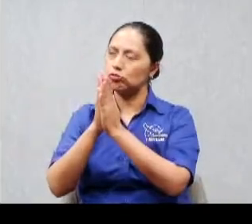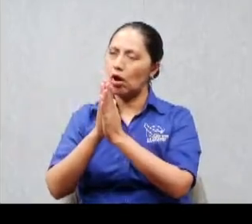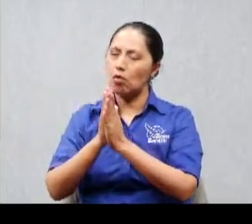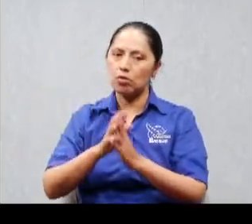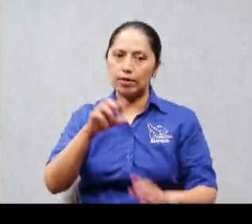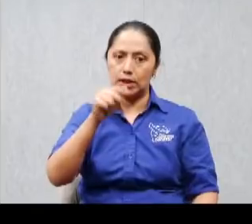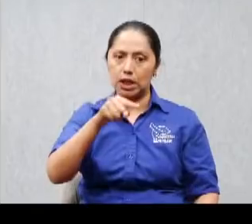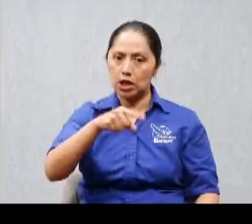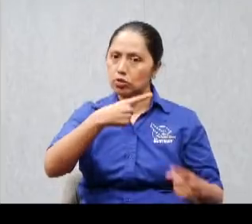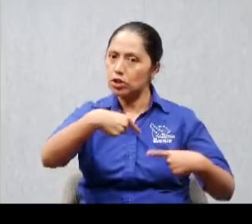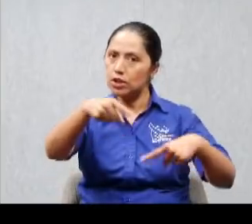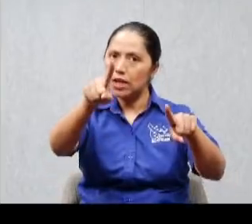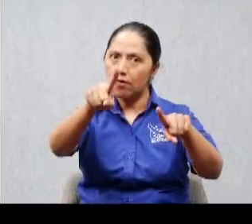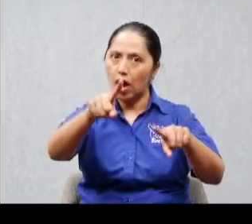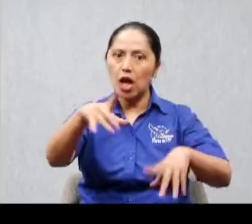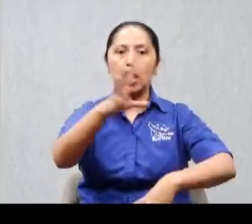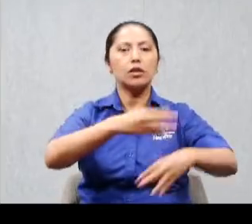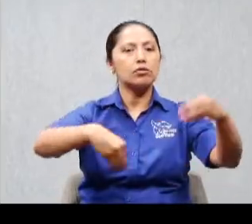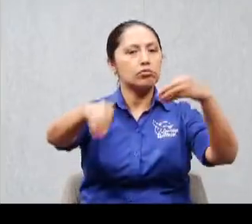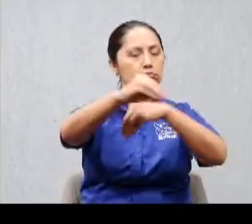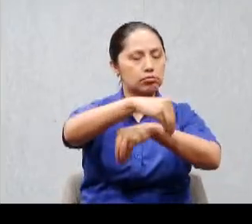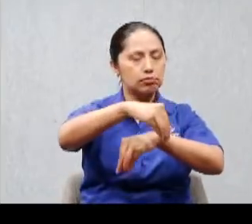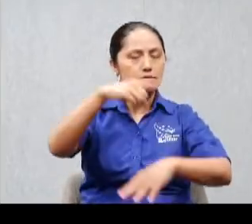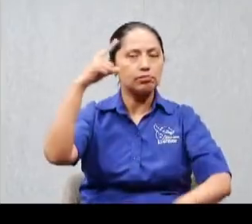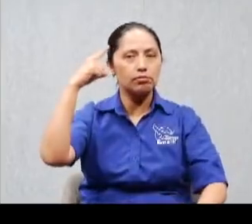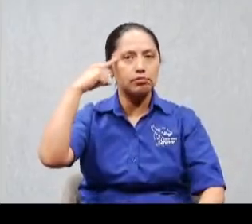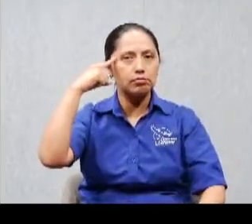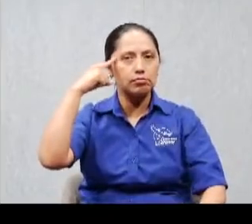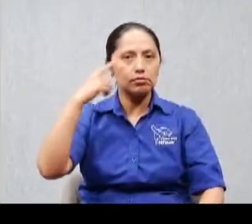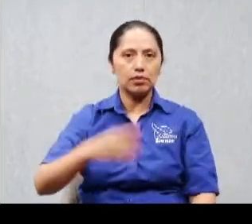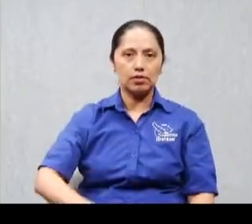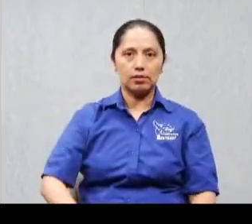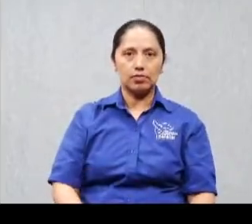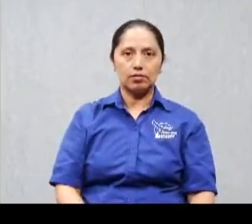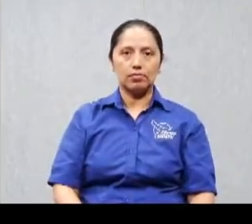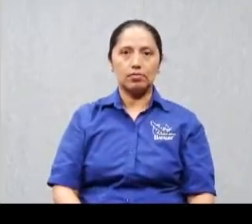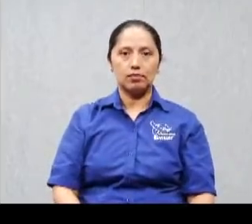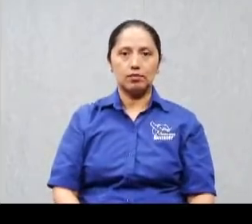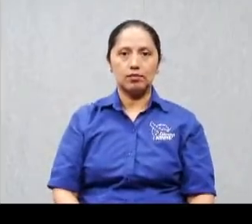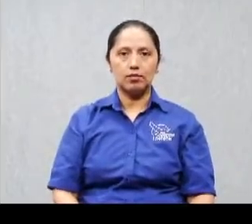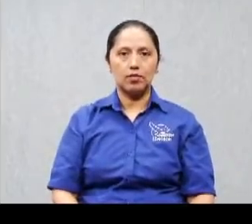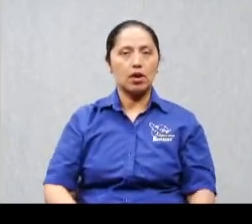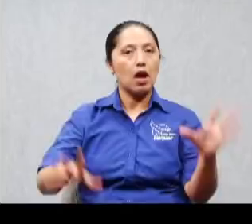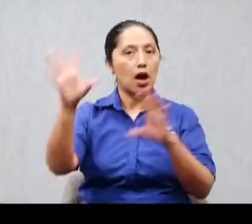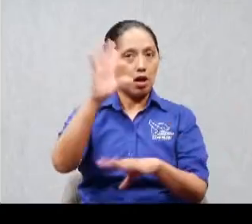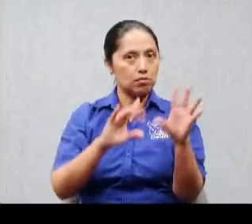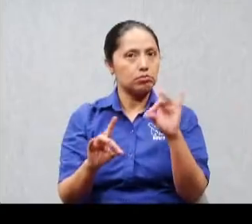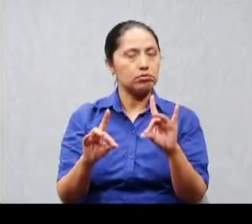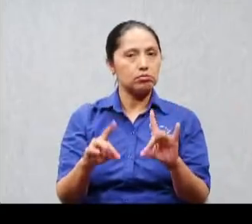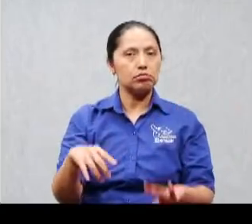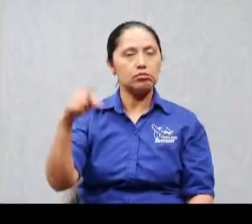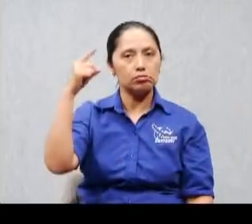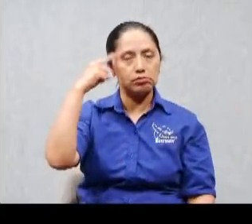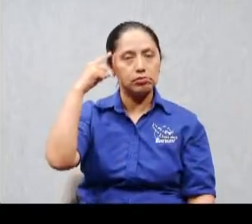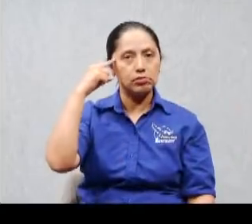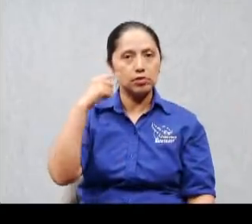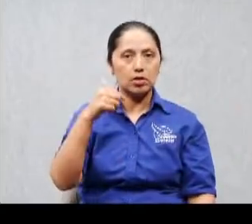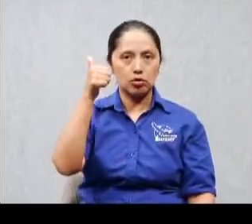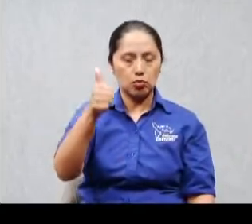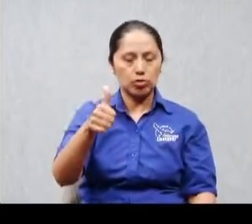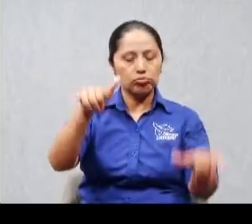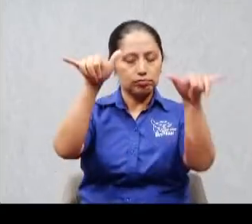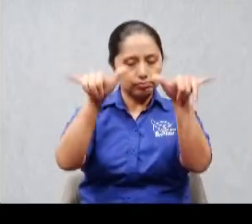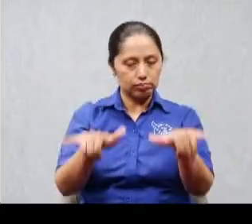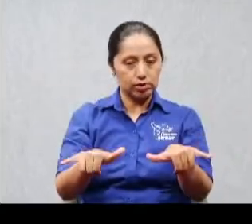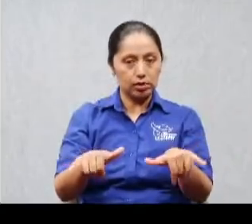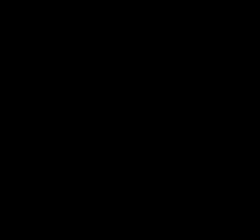muy buenos pensamientos, esos que se consoliden en tu corazón, pero algunos, que tal vez no provienen de